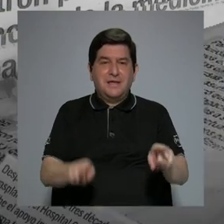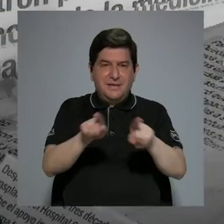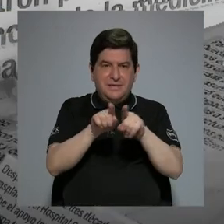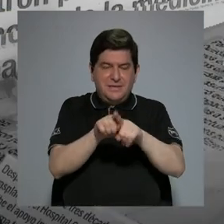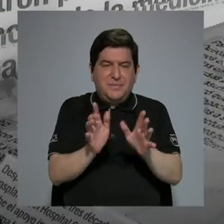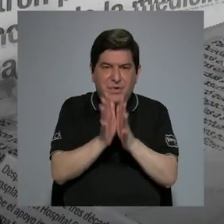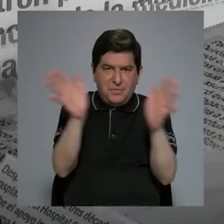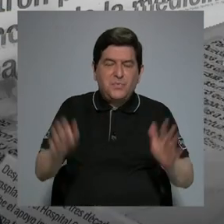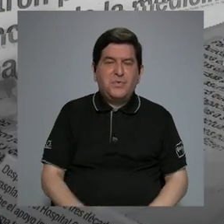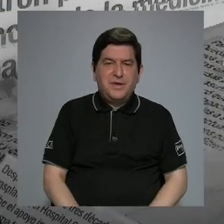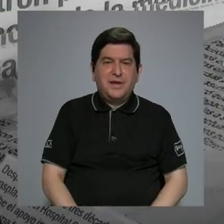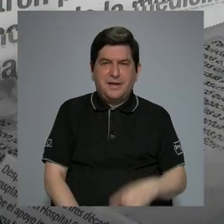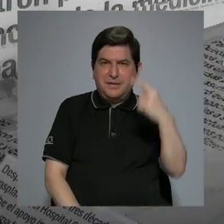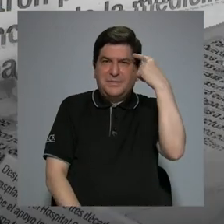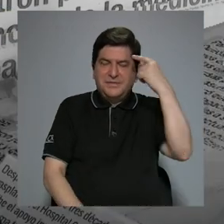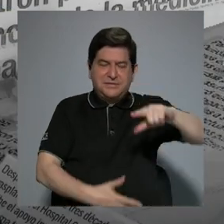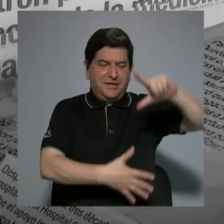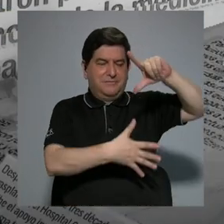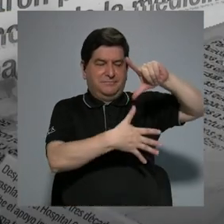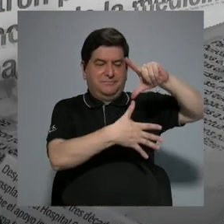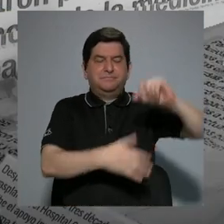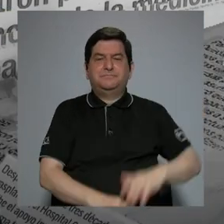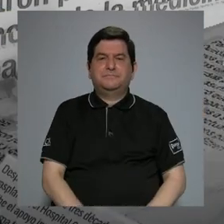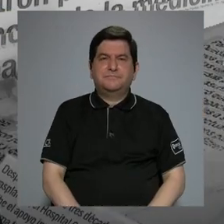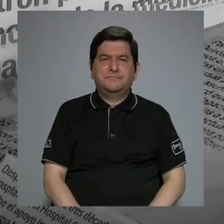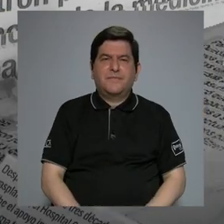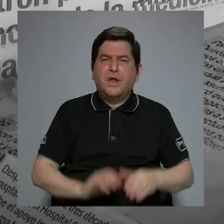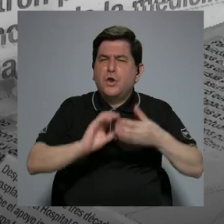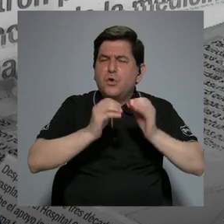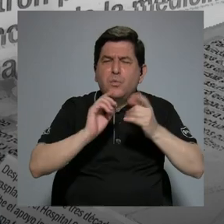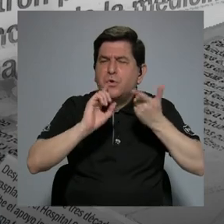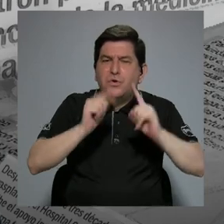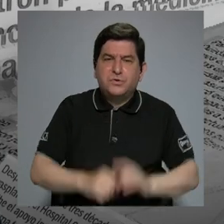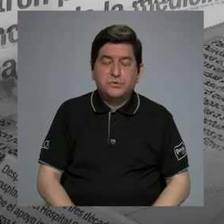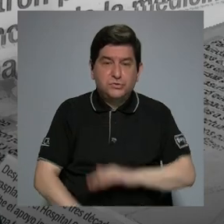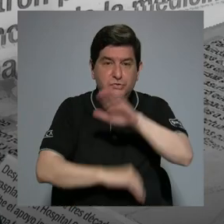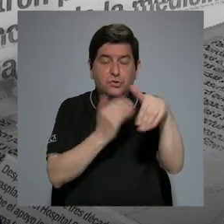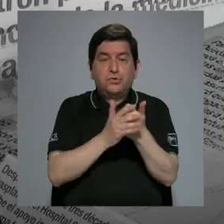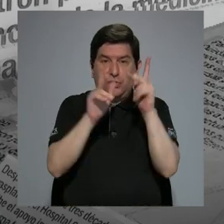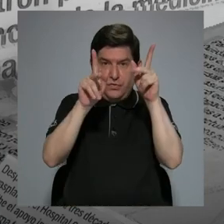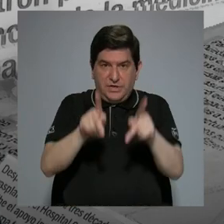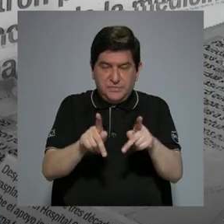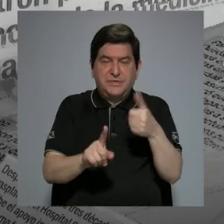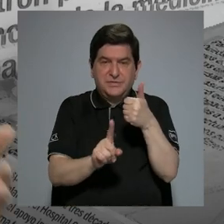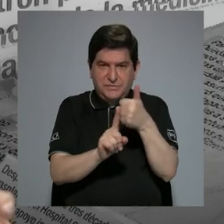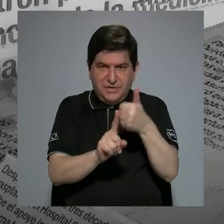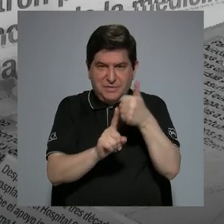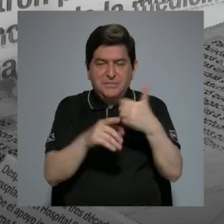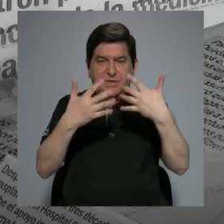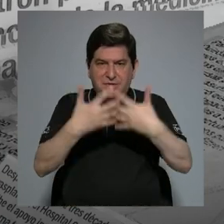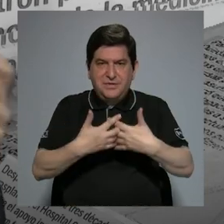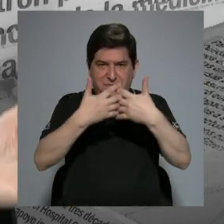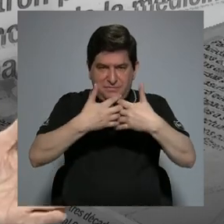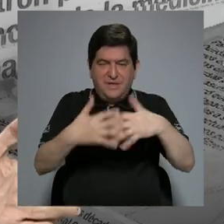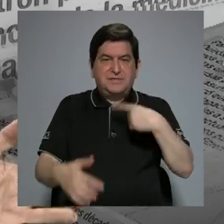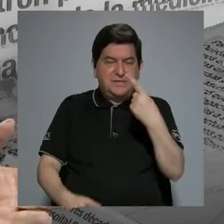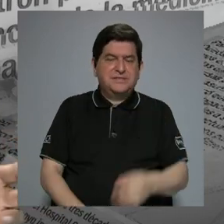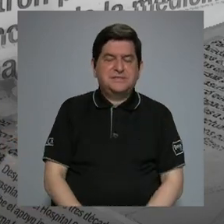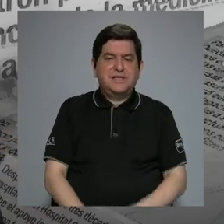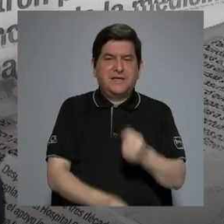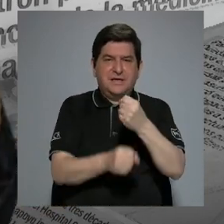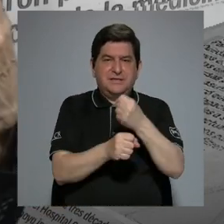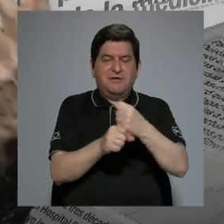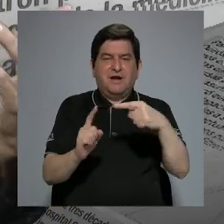¿Qué datos tienen ustedes? Porque inicialmente todo mundo, las mismas empresas abogaron por el